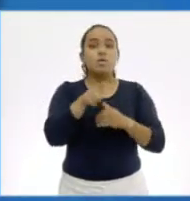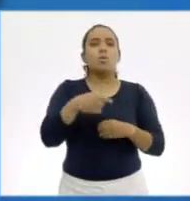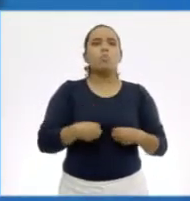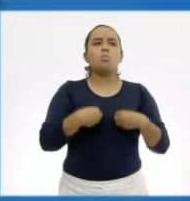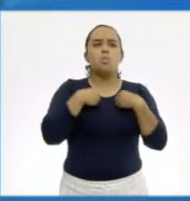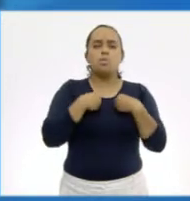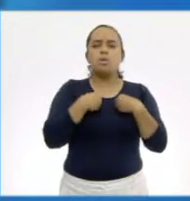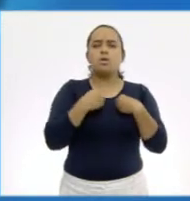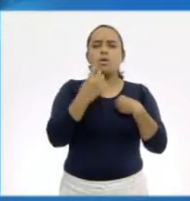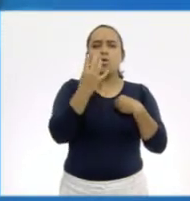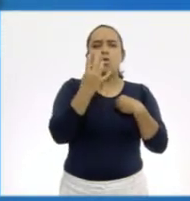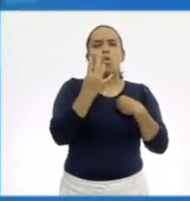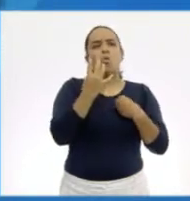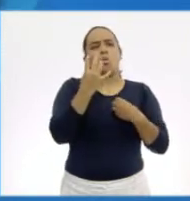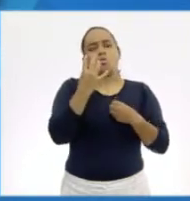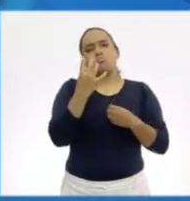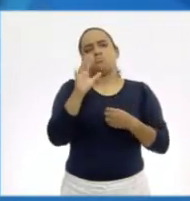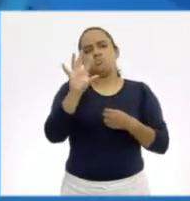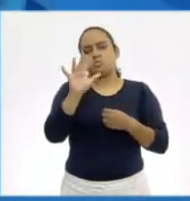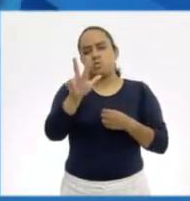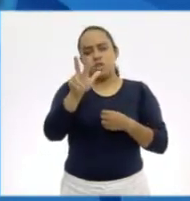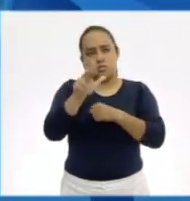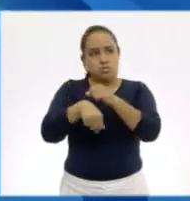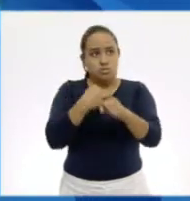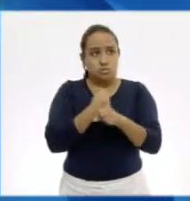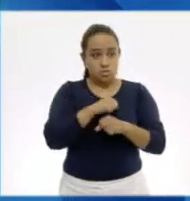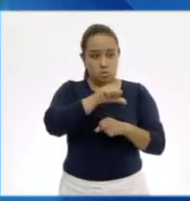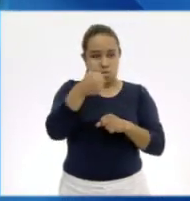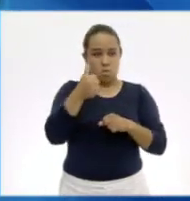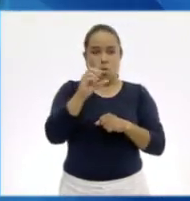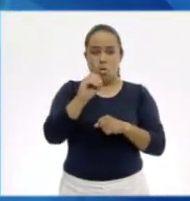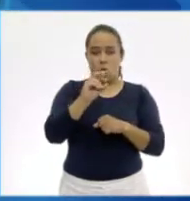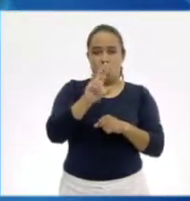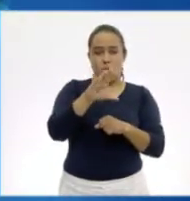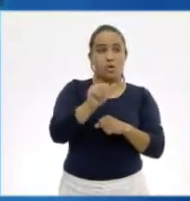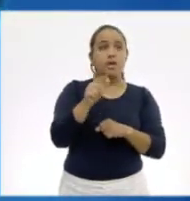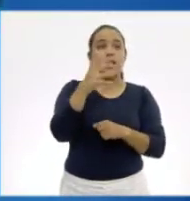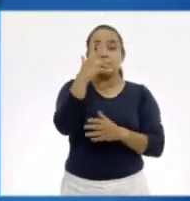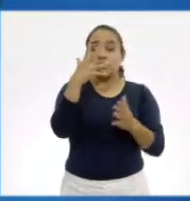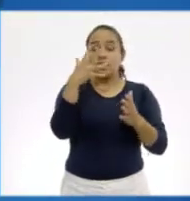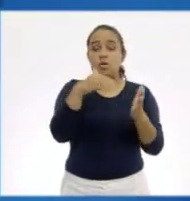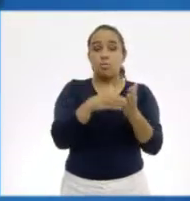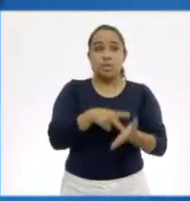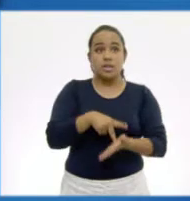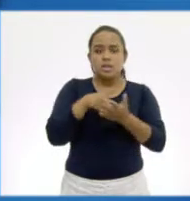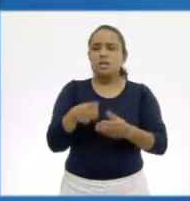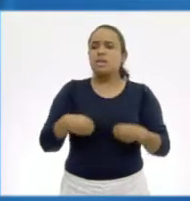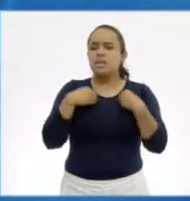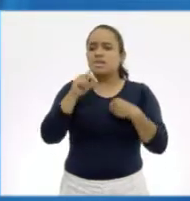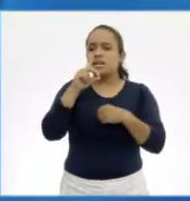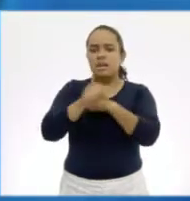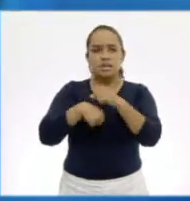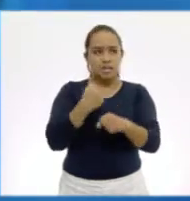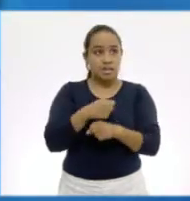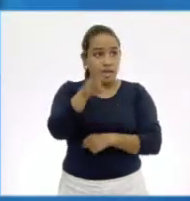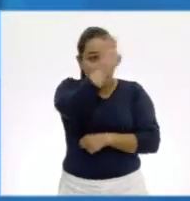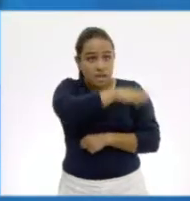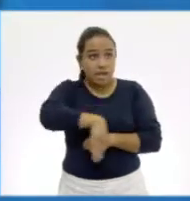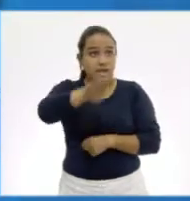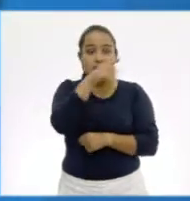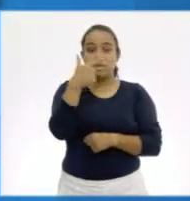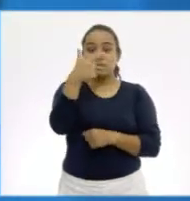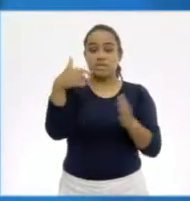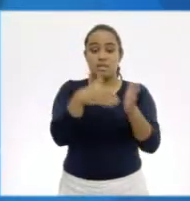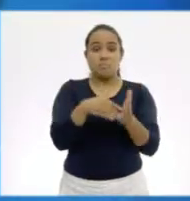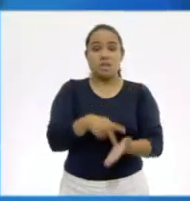18 años. La horca, 5,000 kilos y puede llegar a vivir 30 años. El elefante, 7,000